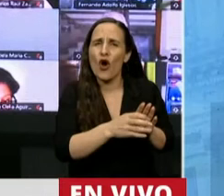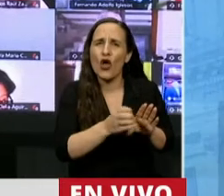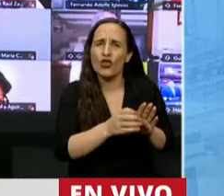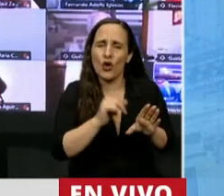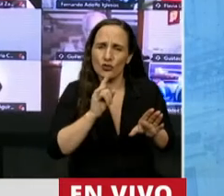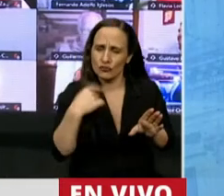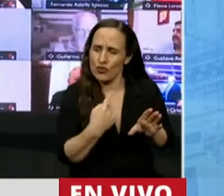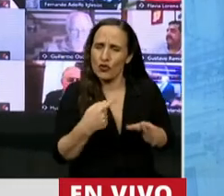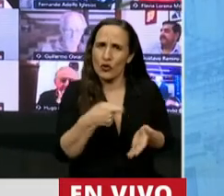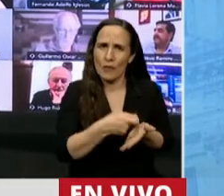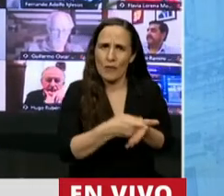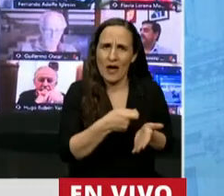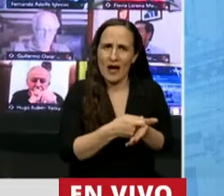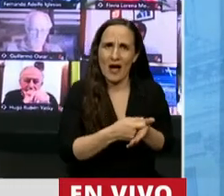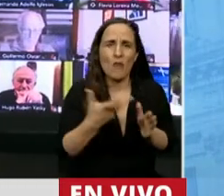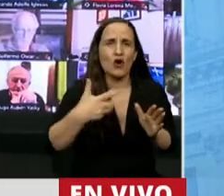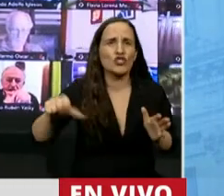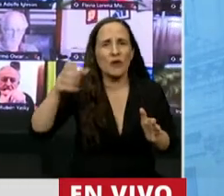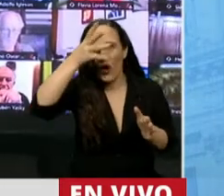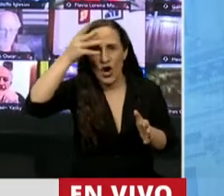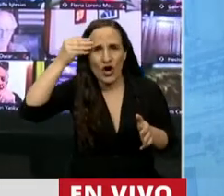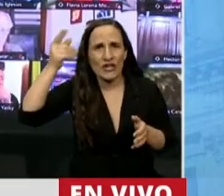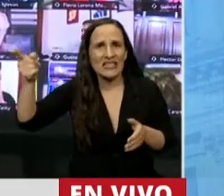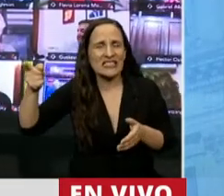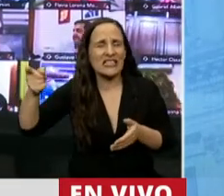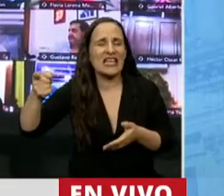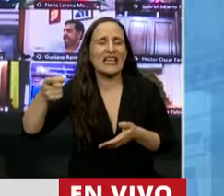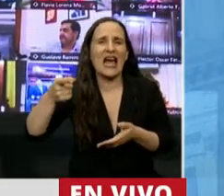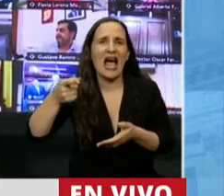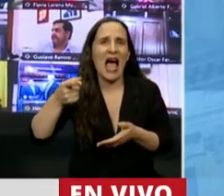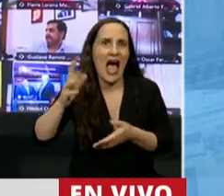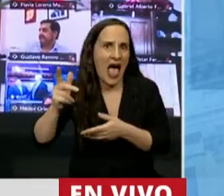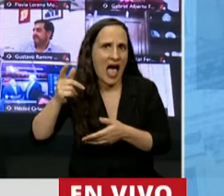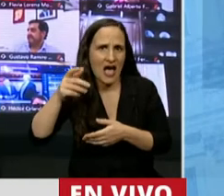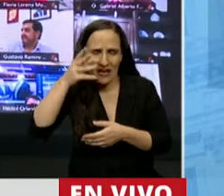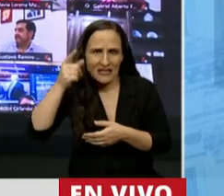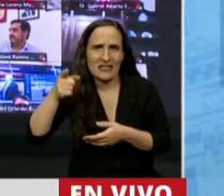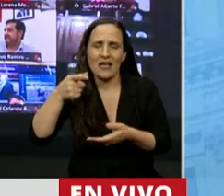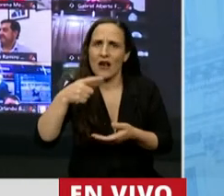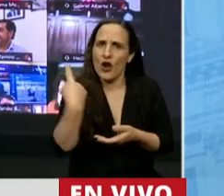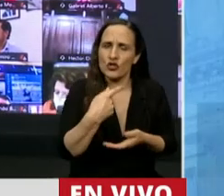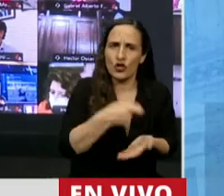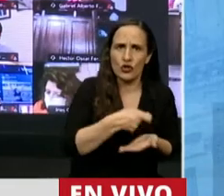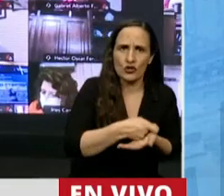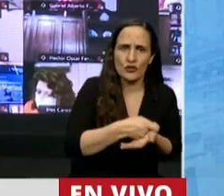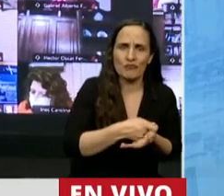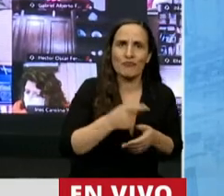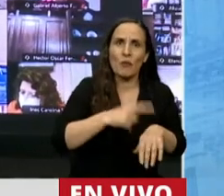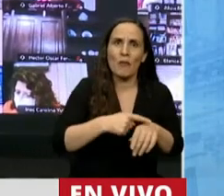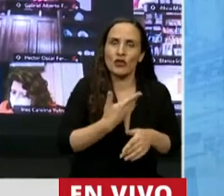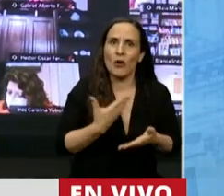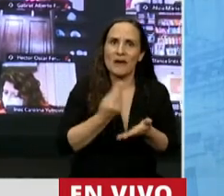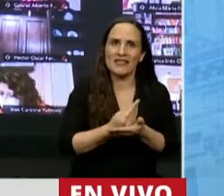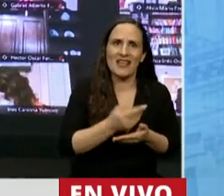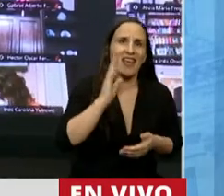que pagar. Se las llevó toda Cristina, las tuvimos que pagar todos nosotros, recibimos 16 provincias en rojo y dejamos